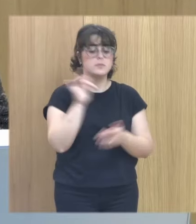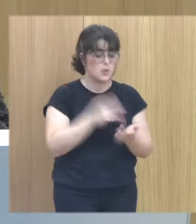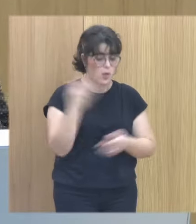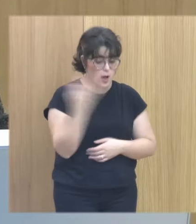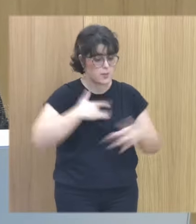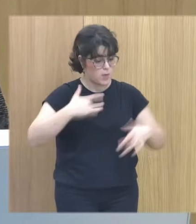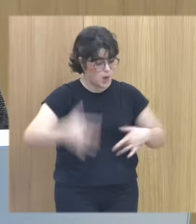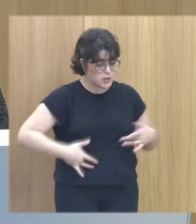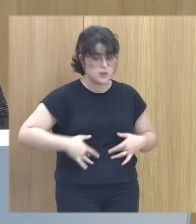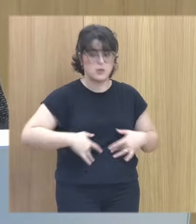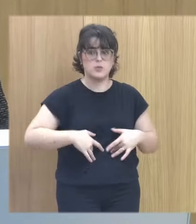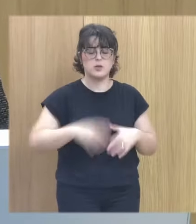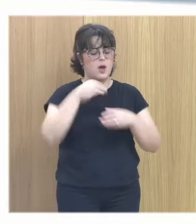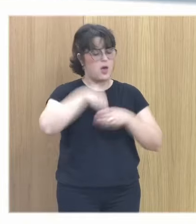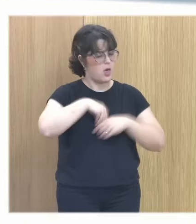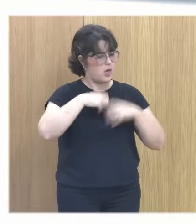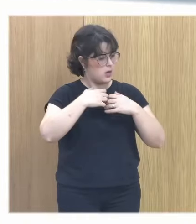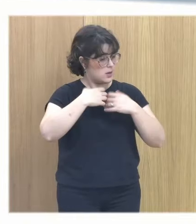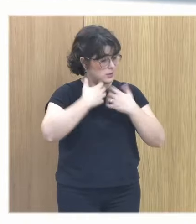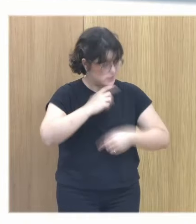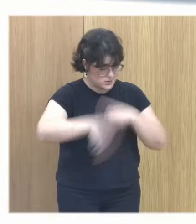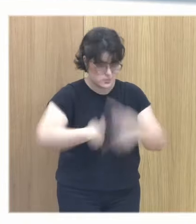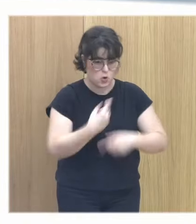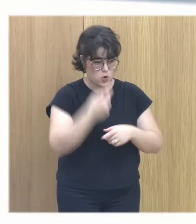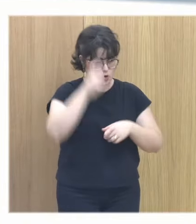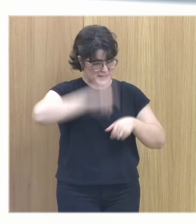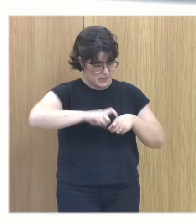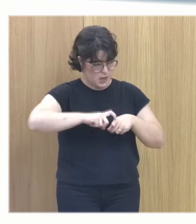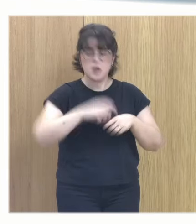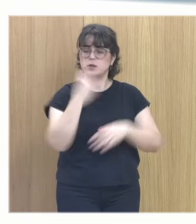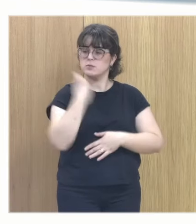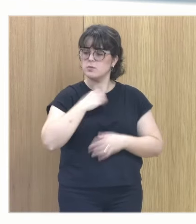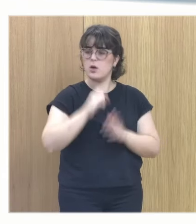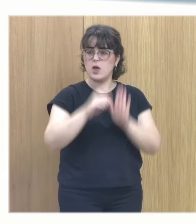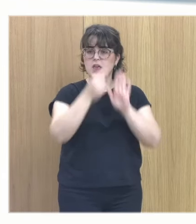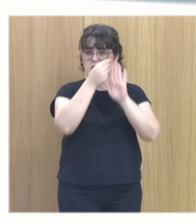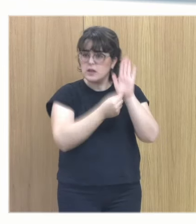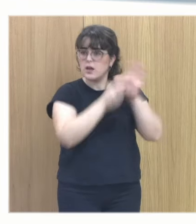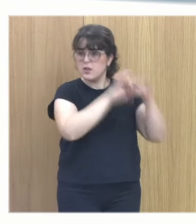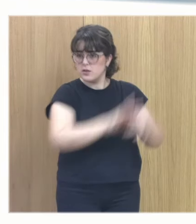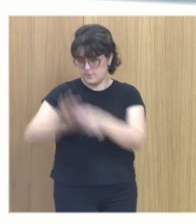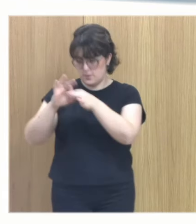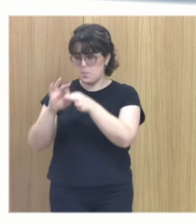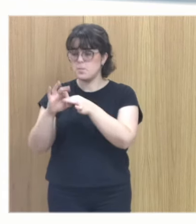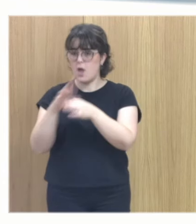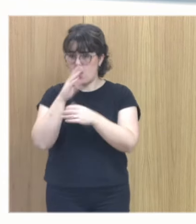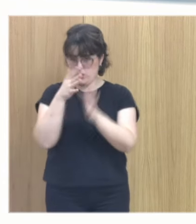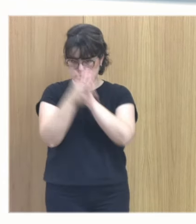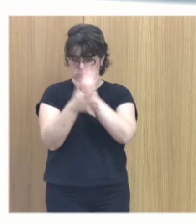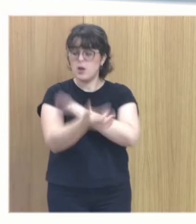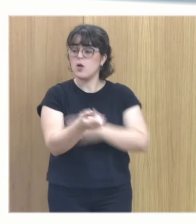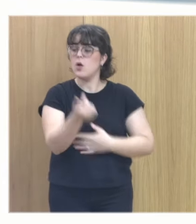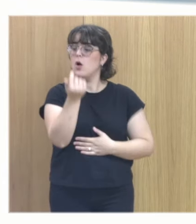serie de patologías psicosomáticas derivadas de todos estos indicadores corporales que ahora vamos a ver y